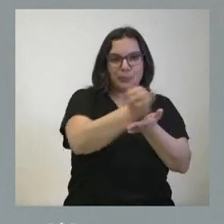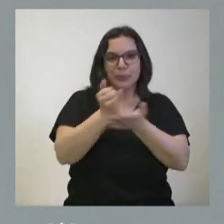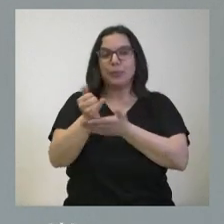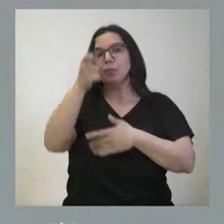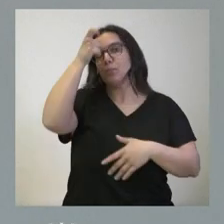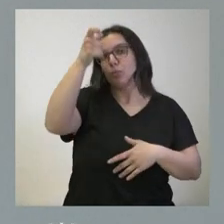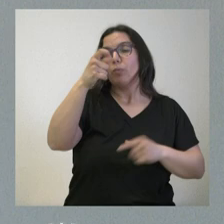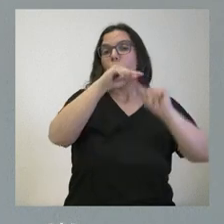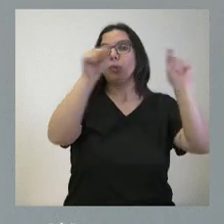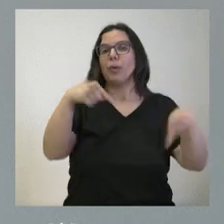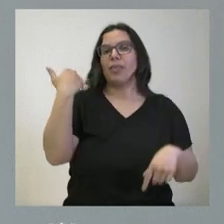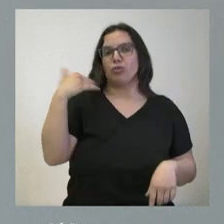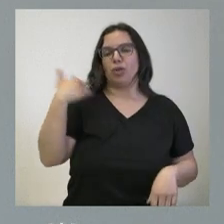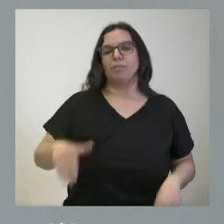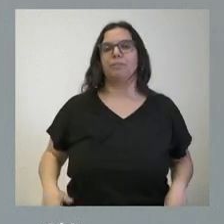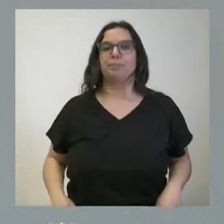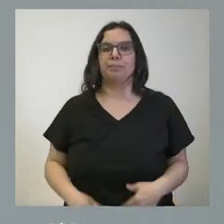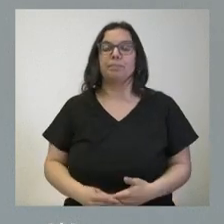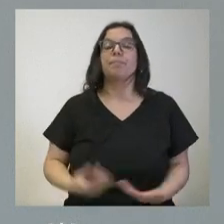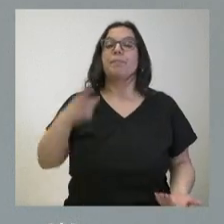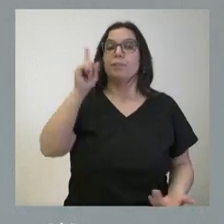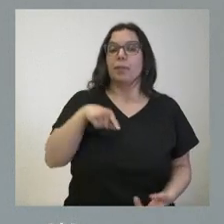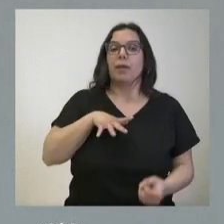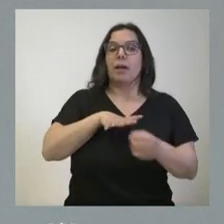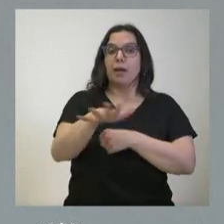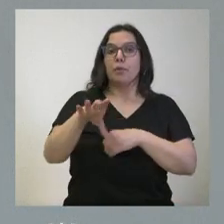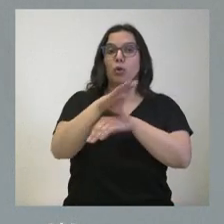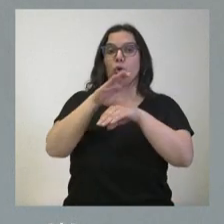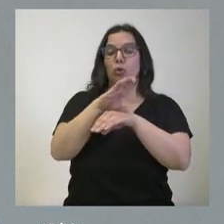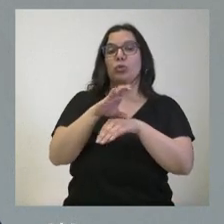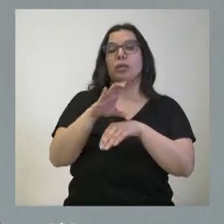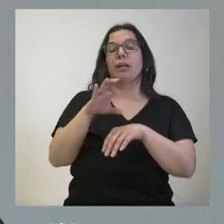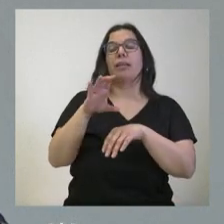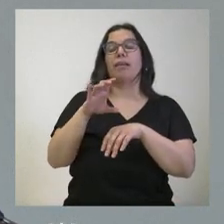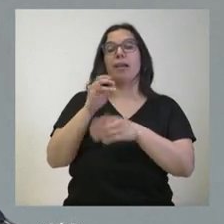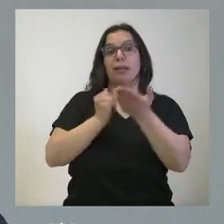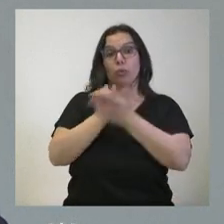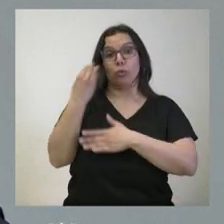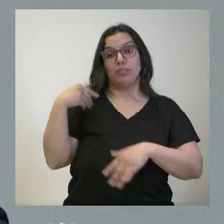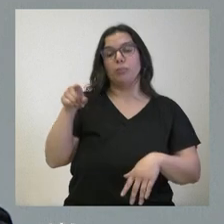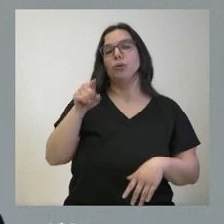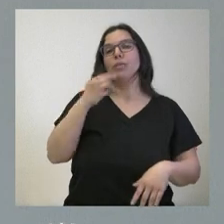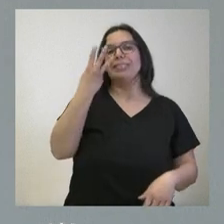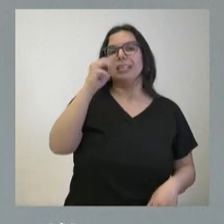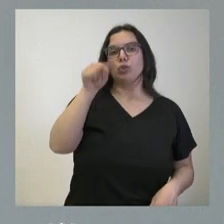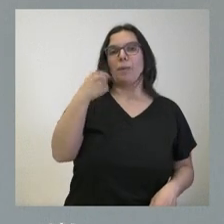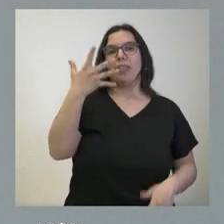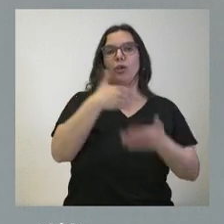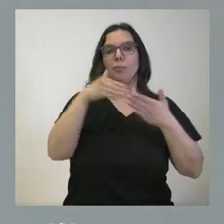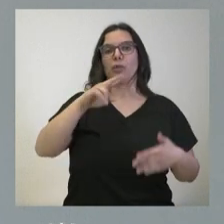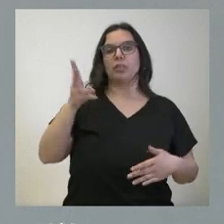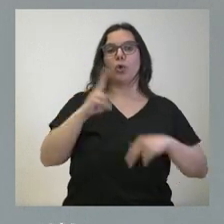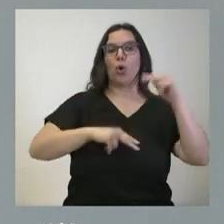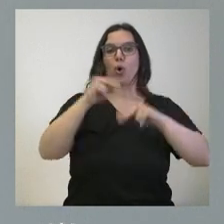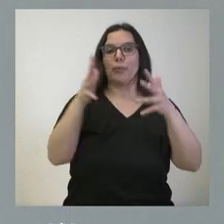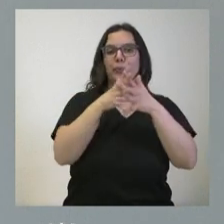provincia de Soria. También en el ámbito de la Consejería de Agricultura, 3,5 millones de euros de obras de